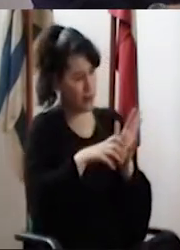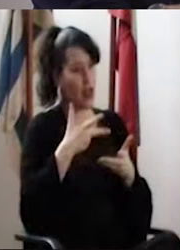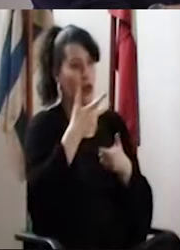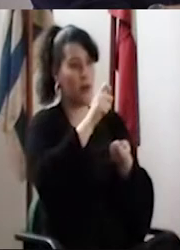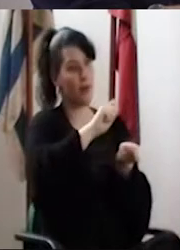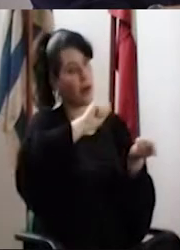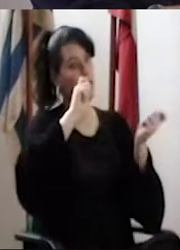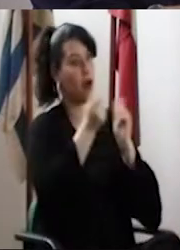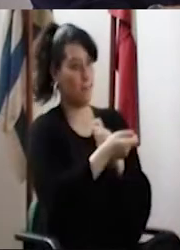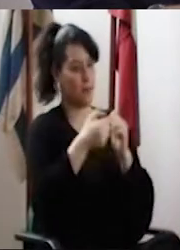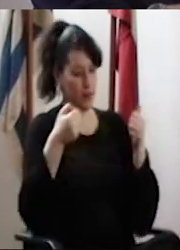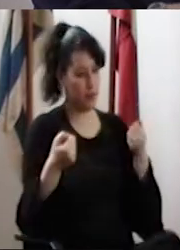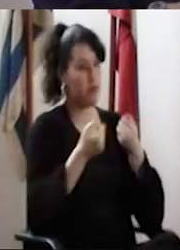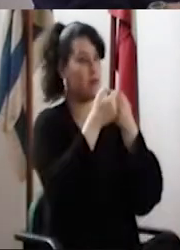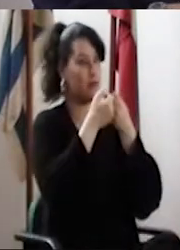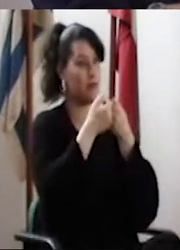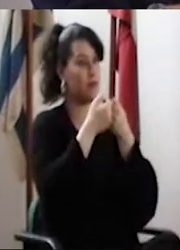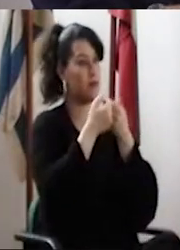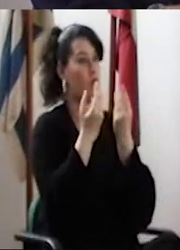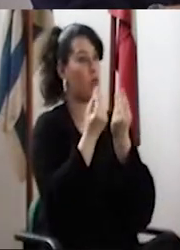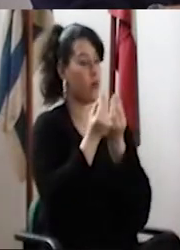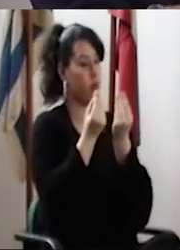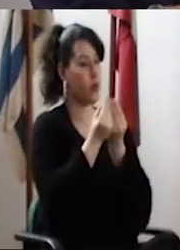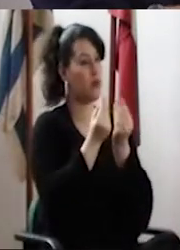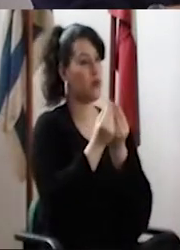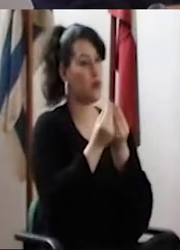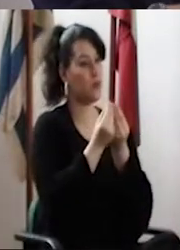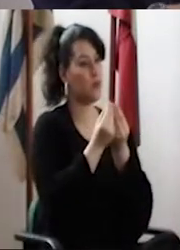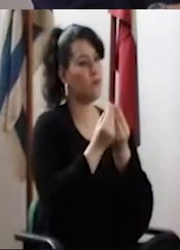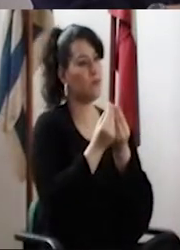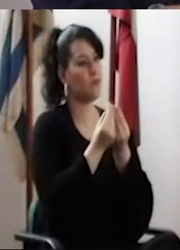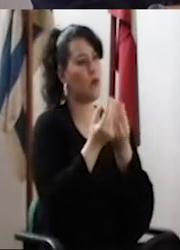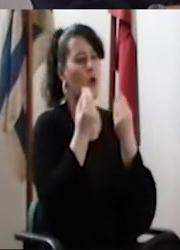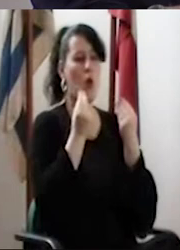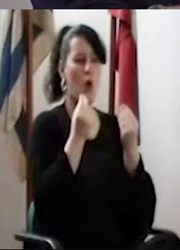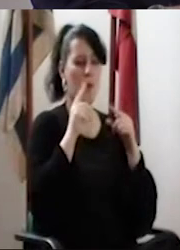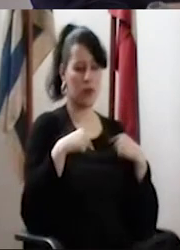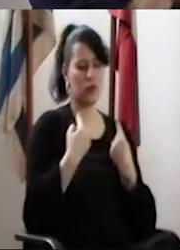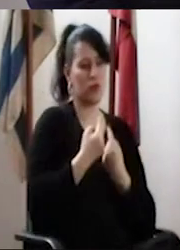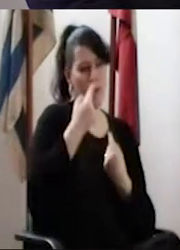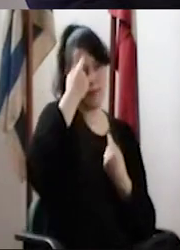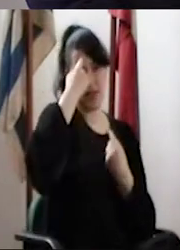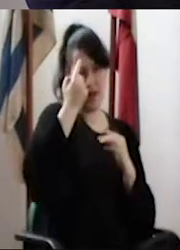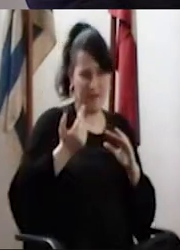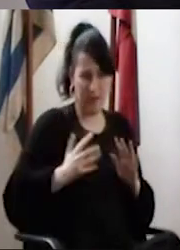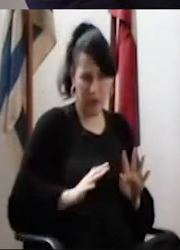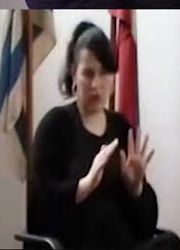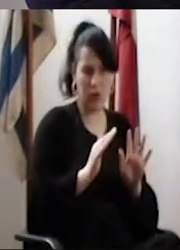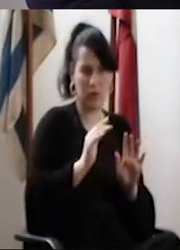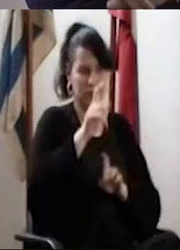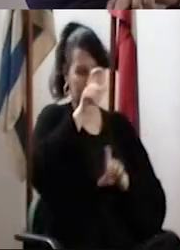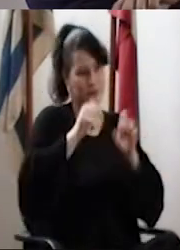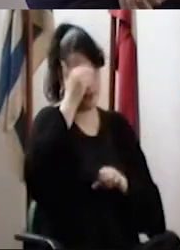pero es un instrumento que va a impactar no solamente y en gran medida en cómo concebimos la función